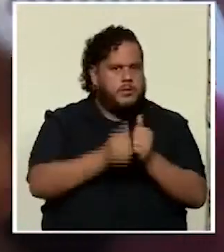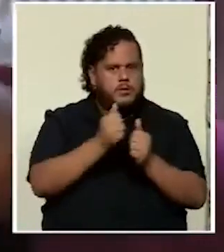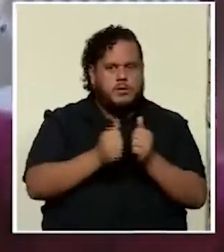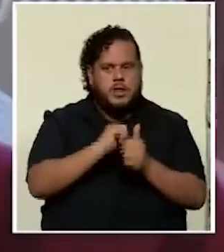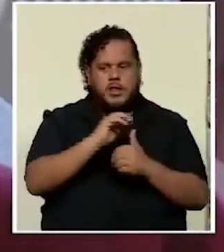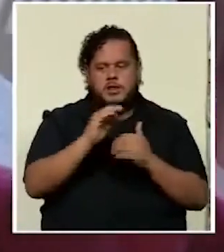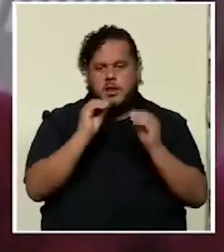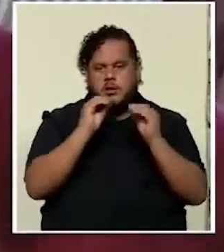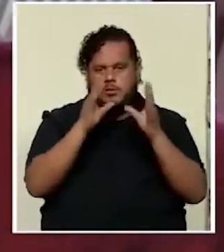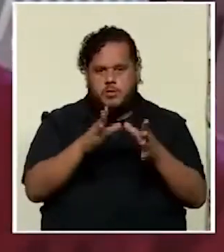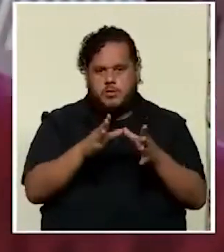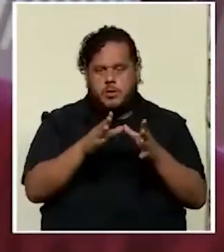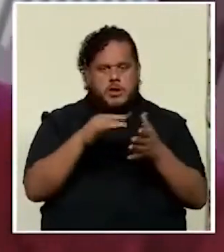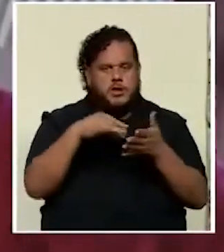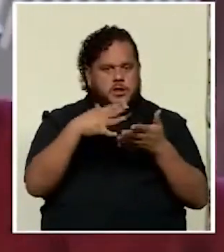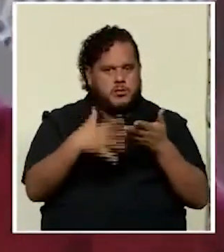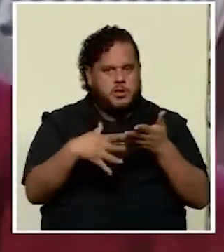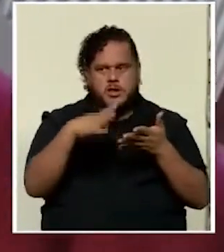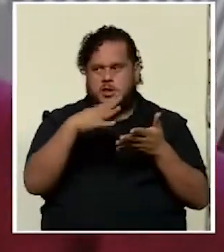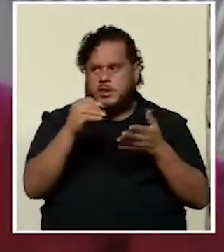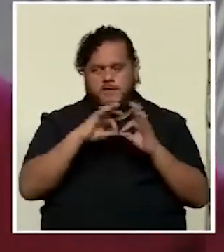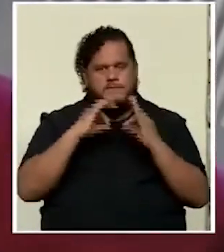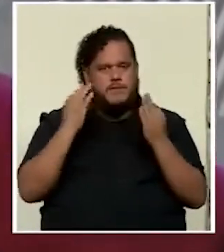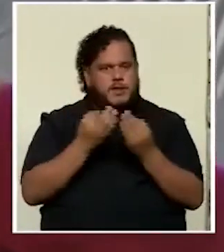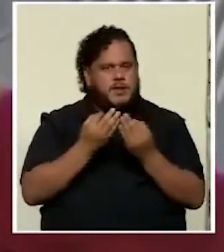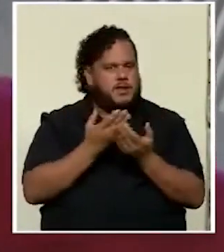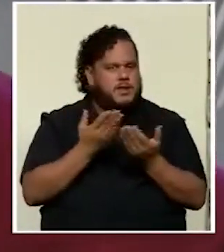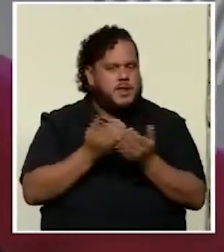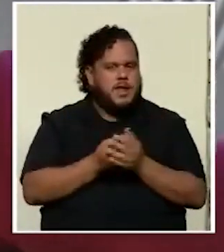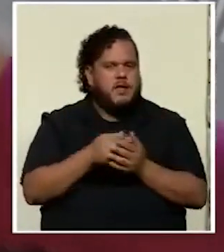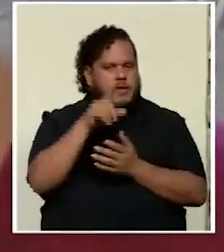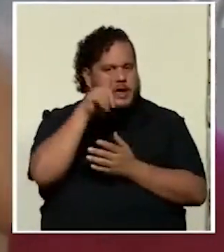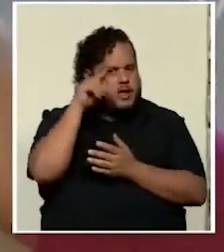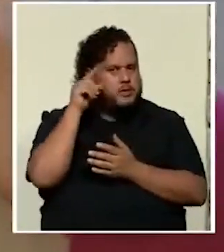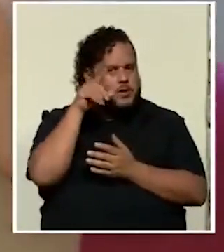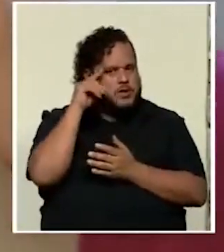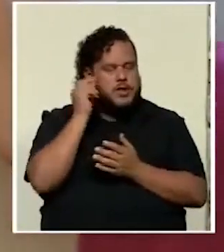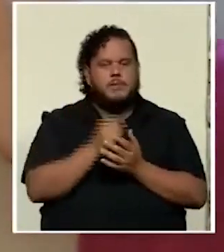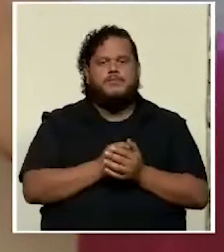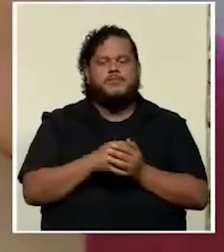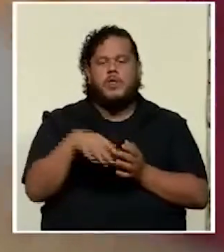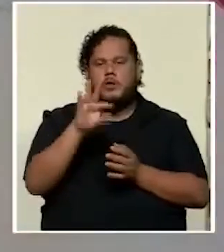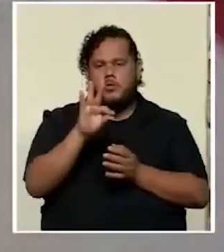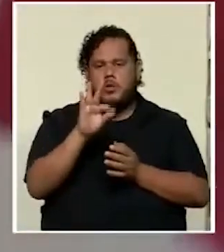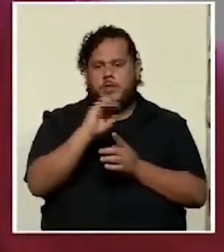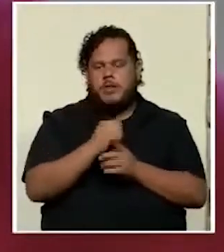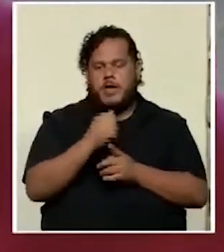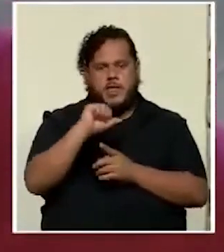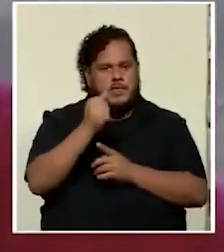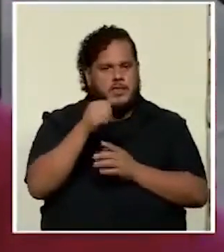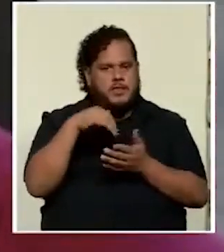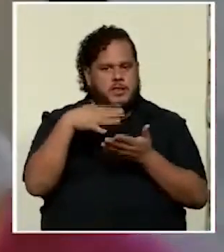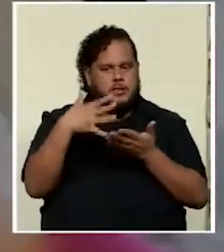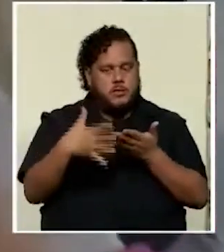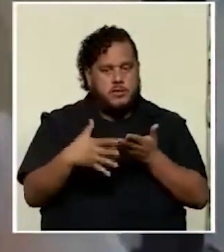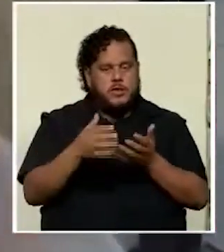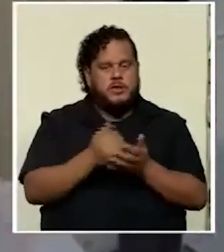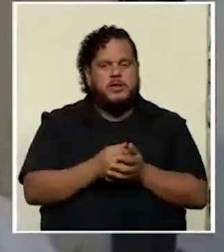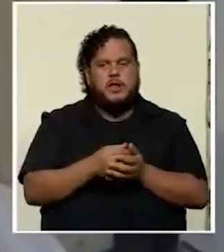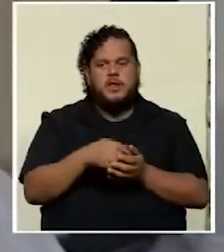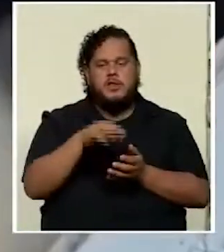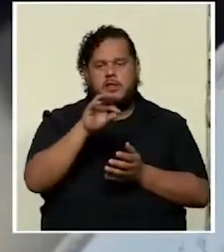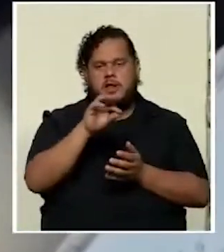docentes, alumnos y familias fue el WhatsApp. Nueve de cada diez estudiantes, el